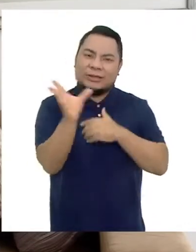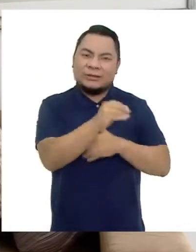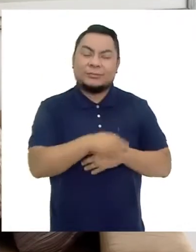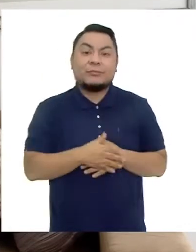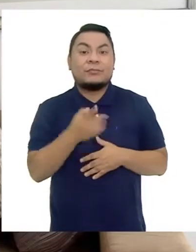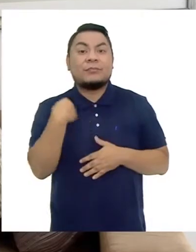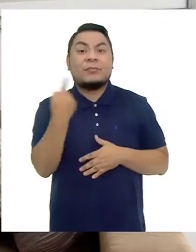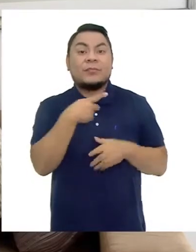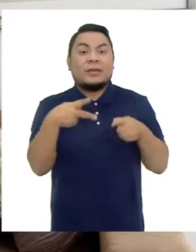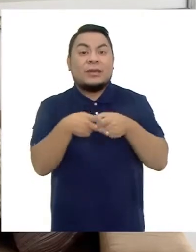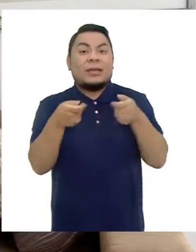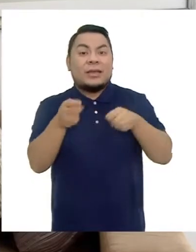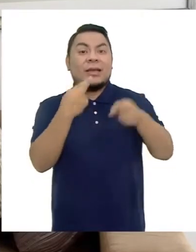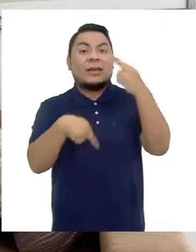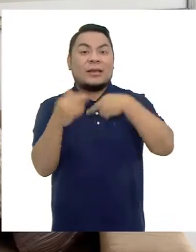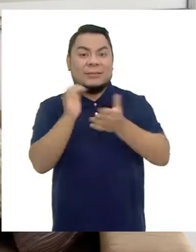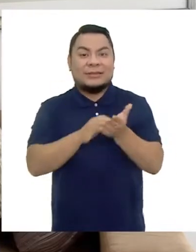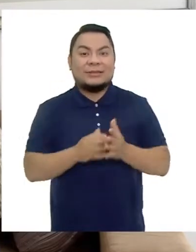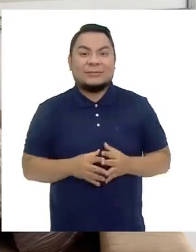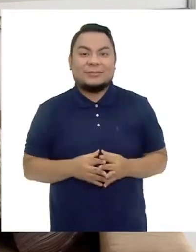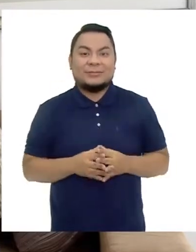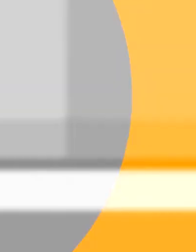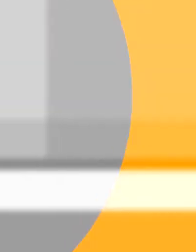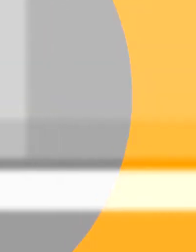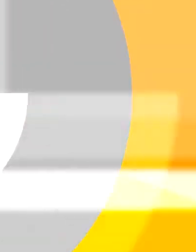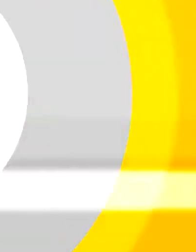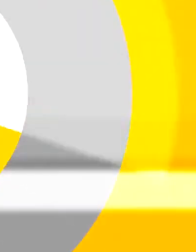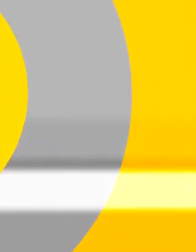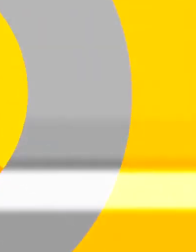Vamos a una pausa amigos y regresamos con más